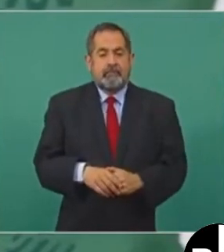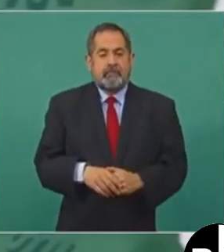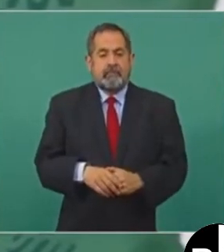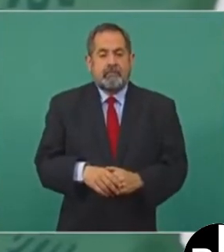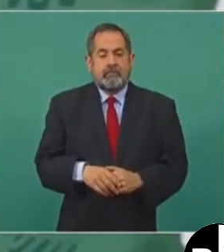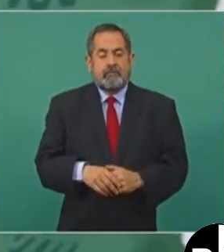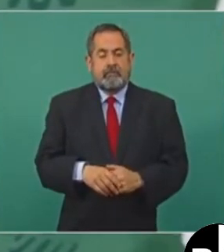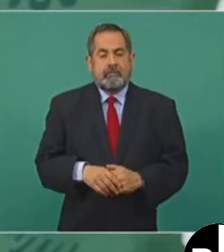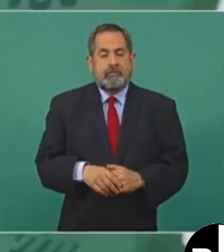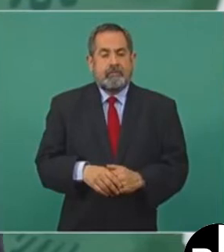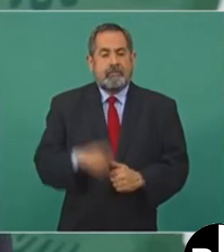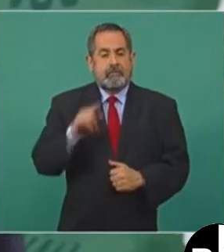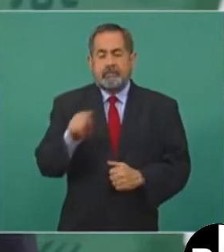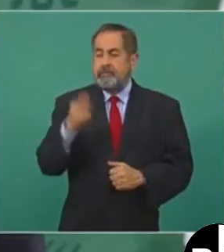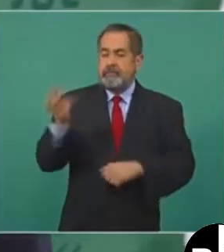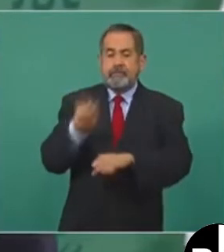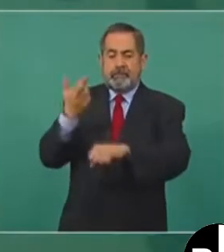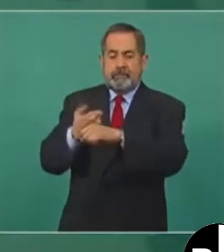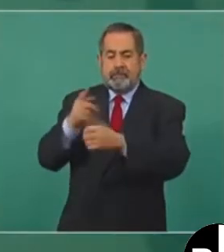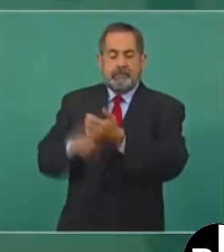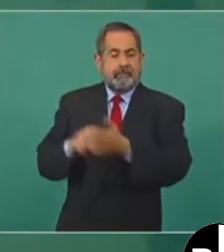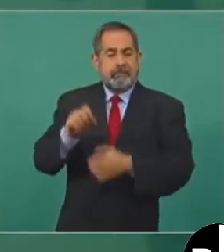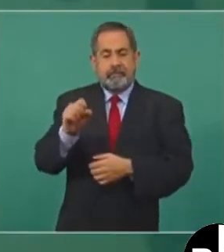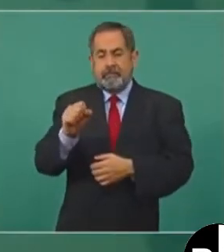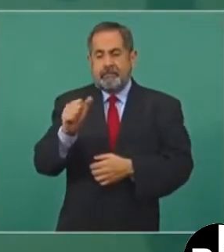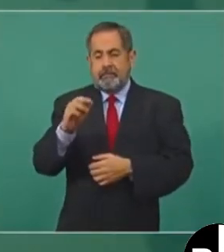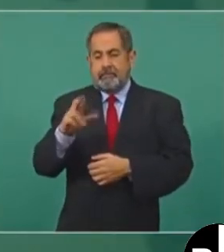La secretaria de Medio Ambiente,